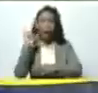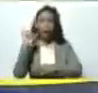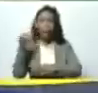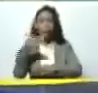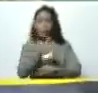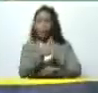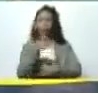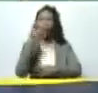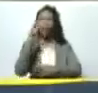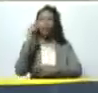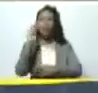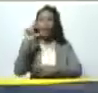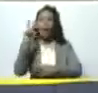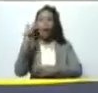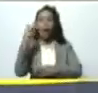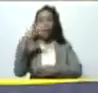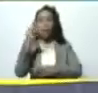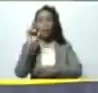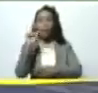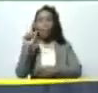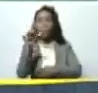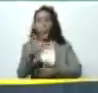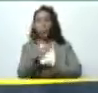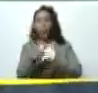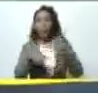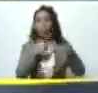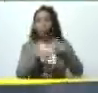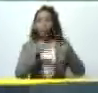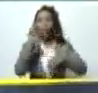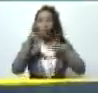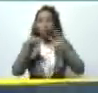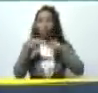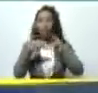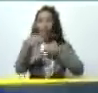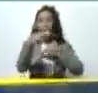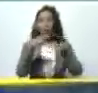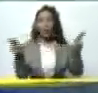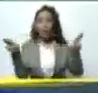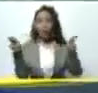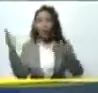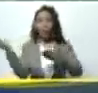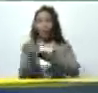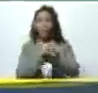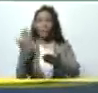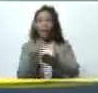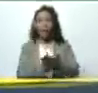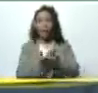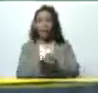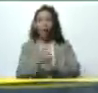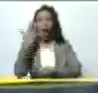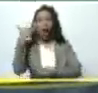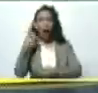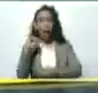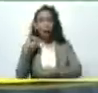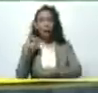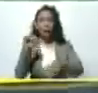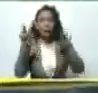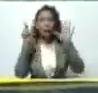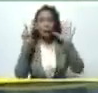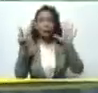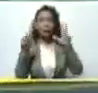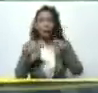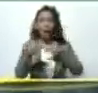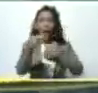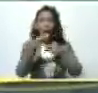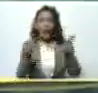tenemos aproximadamente en producción 12 hectáreas de plátano presidente contamos con 7 hectáreas